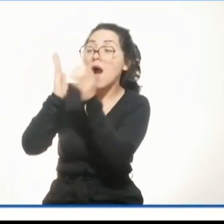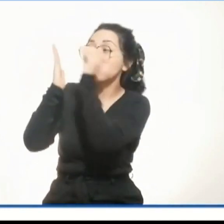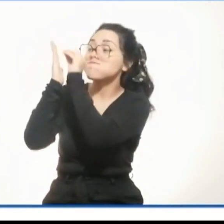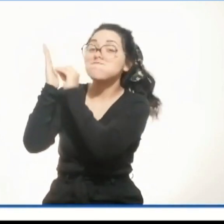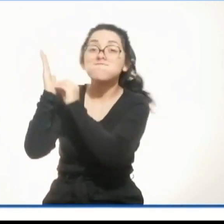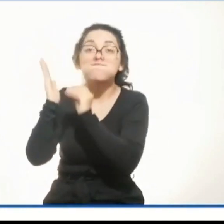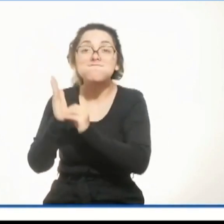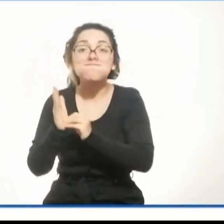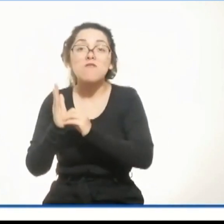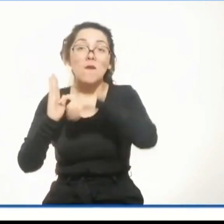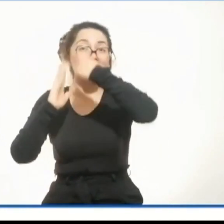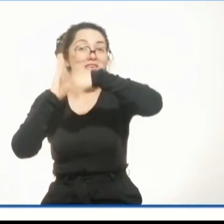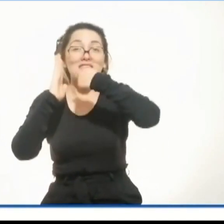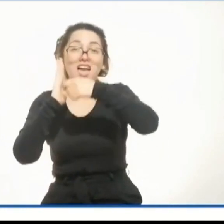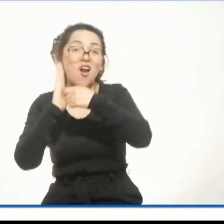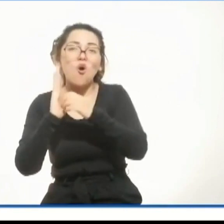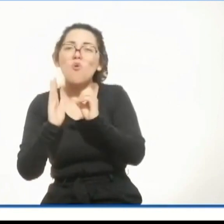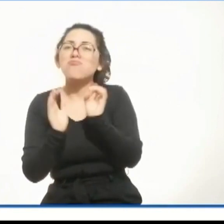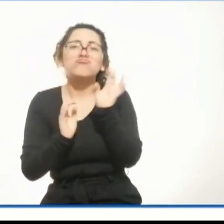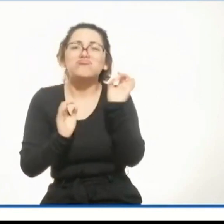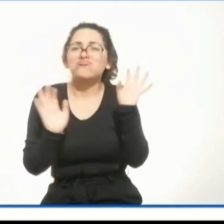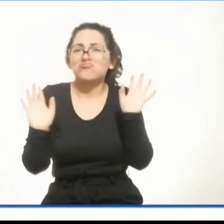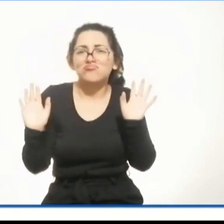un audio u otro método.